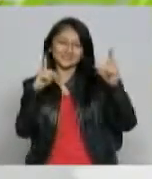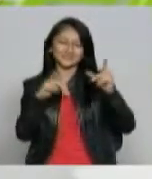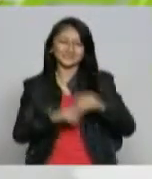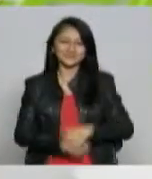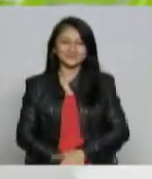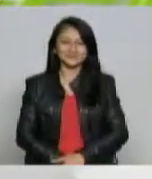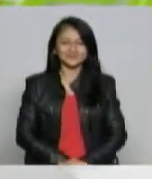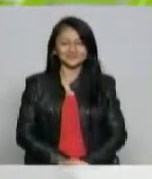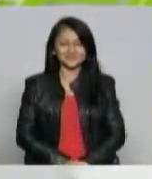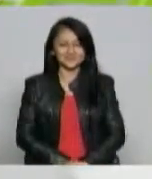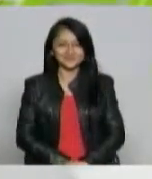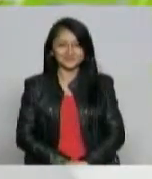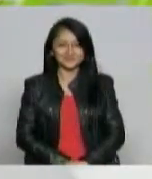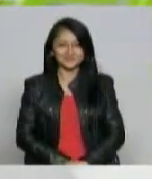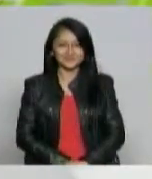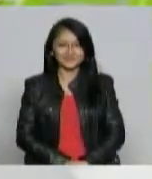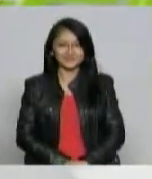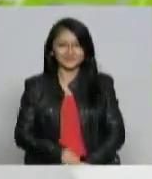en pantalla